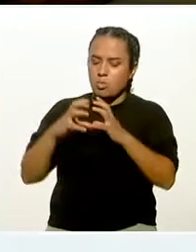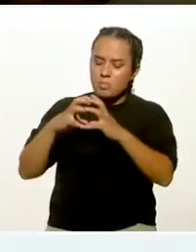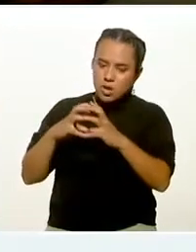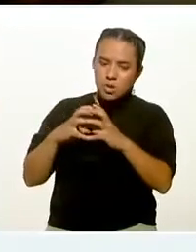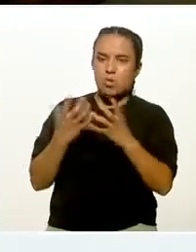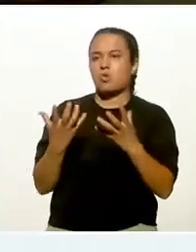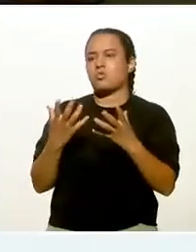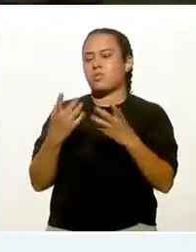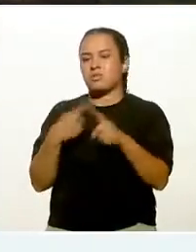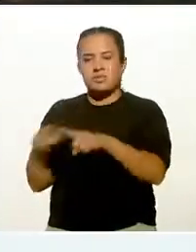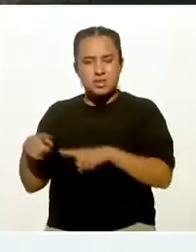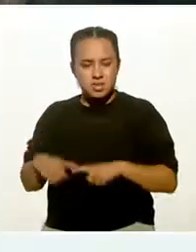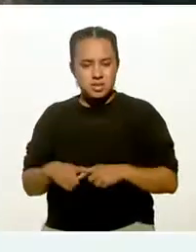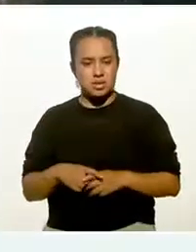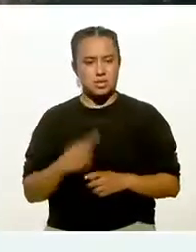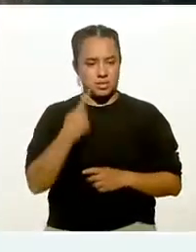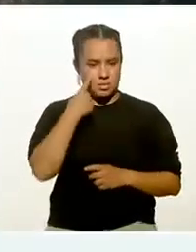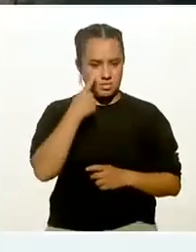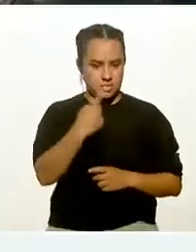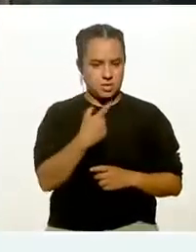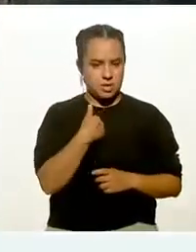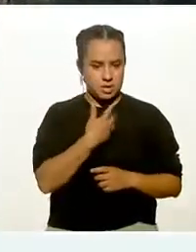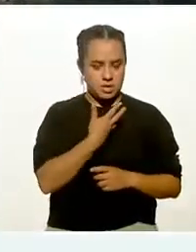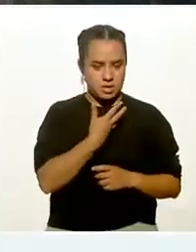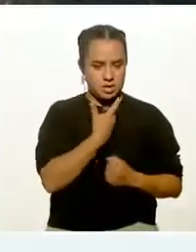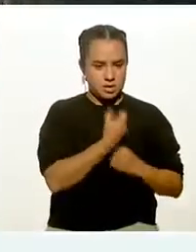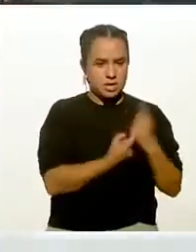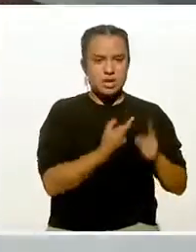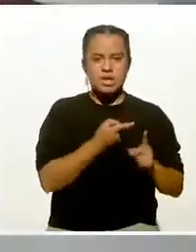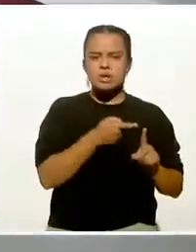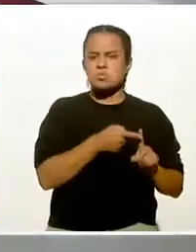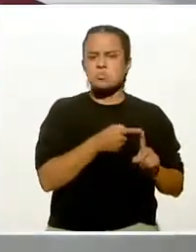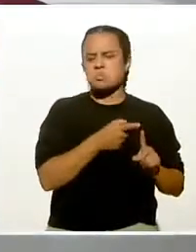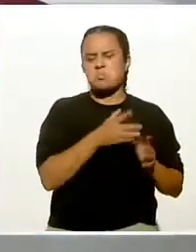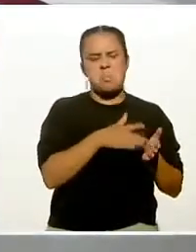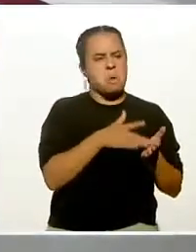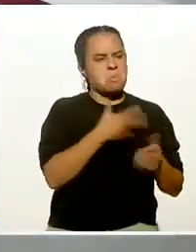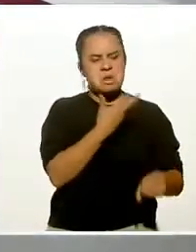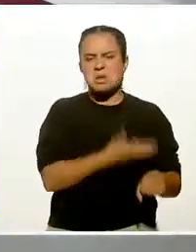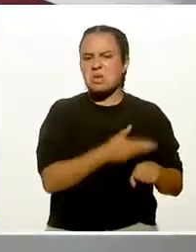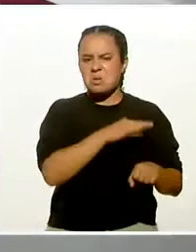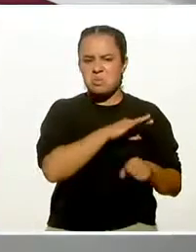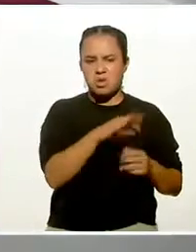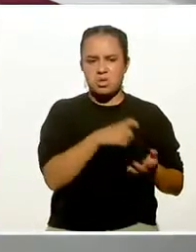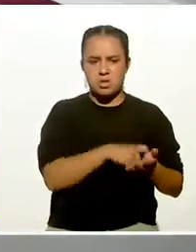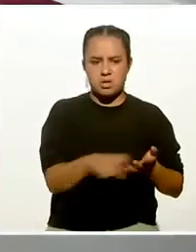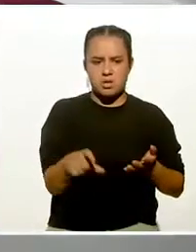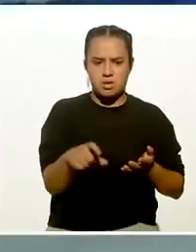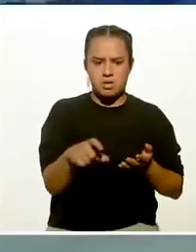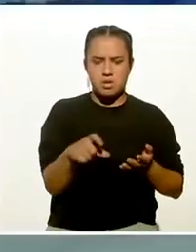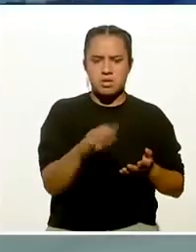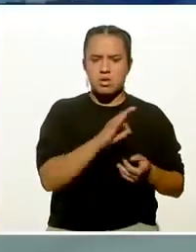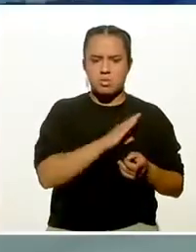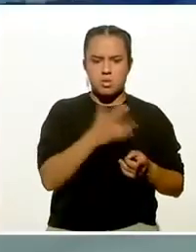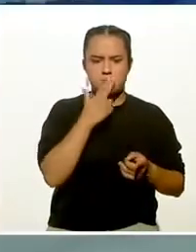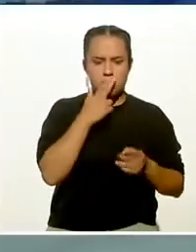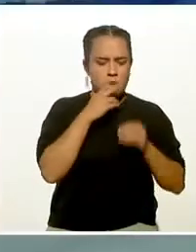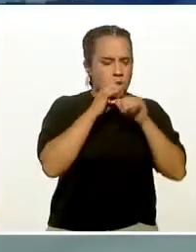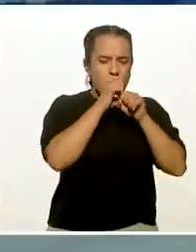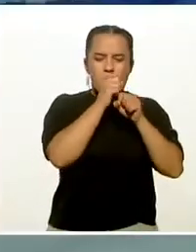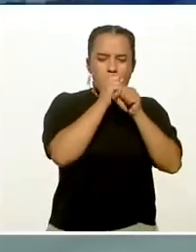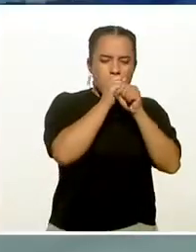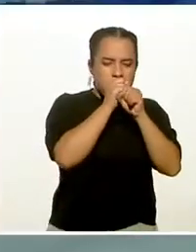etcétera. Bueno, aquí traigo yo unos que se consiguen en cualquier papelería. Podemos utilizar los globos de fiesta